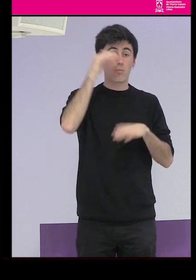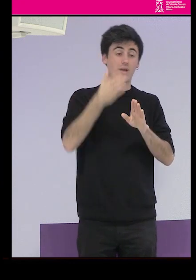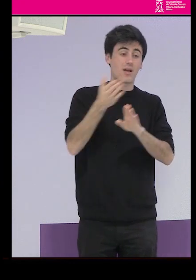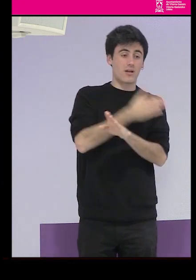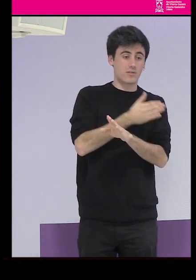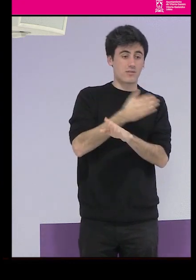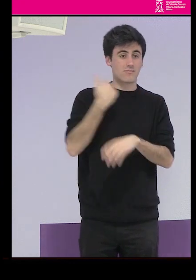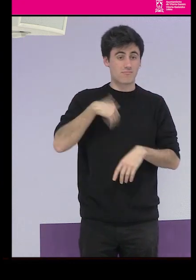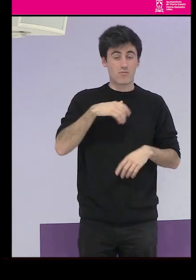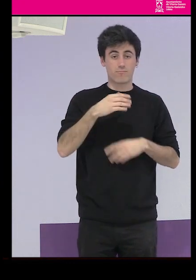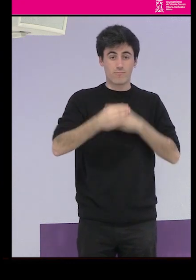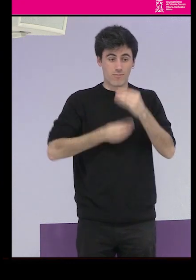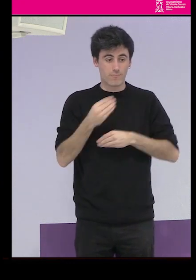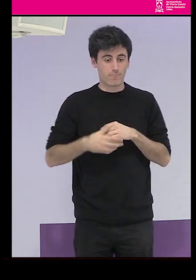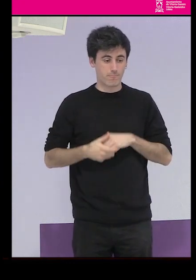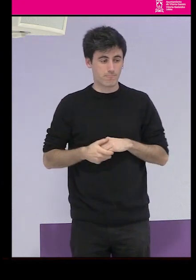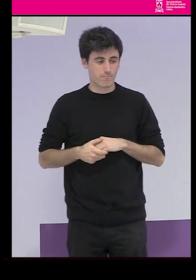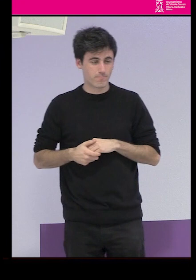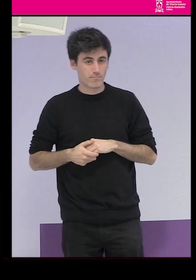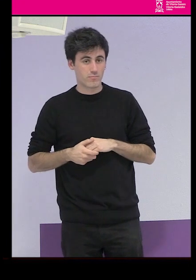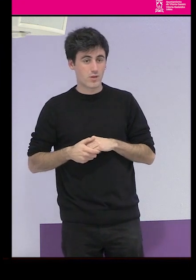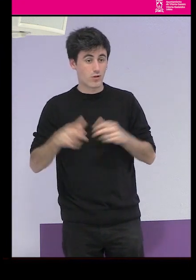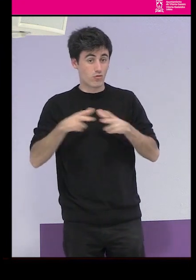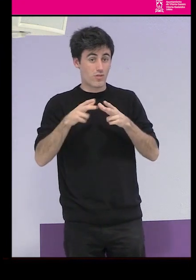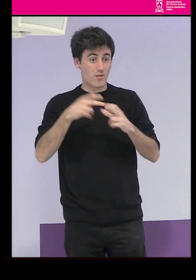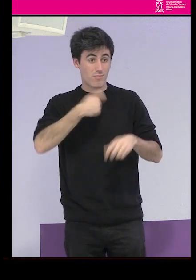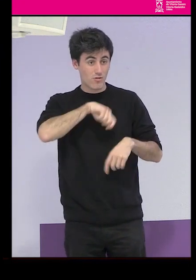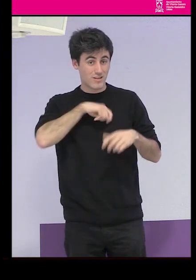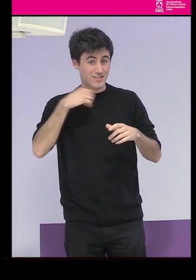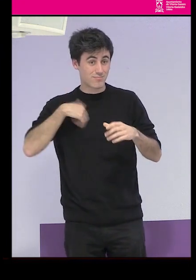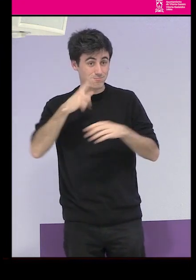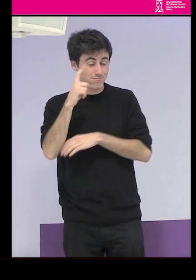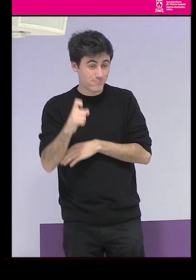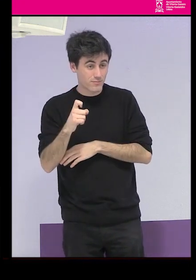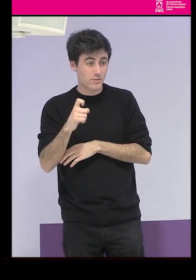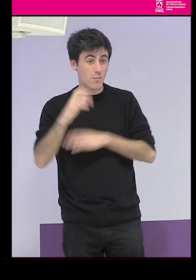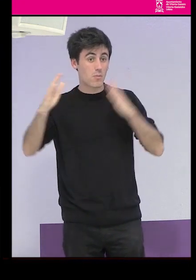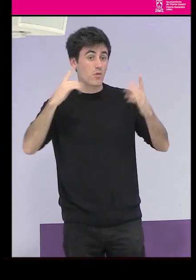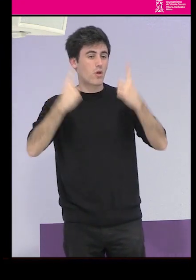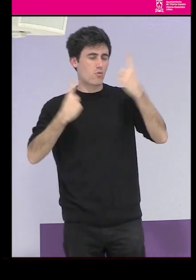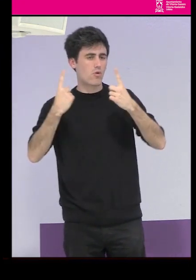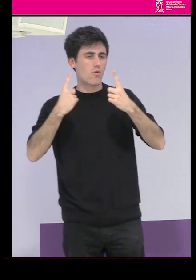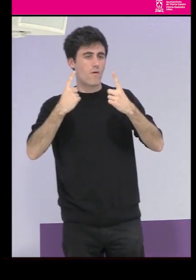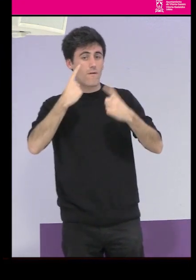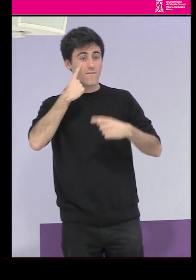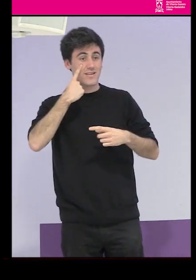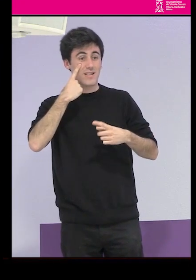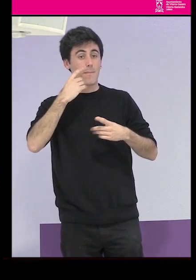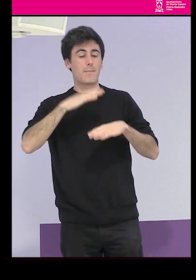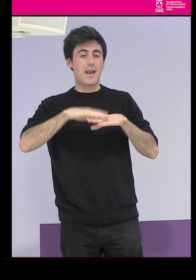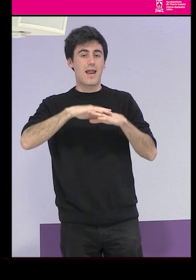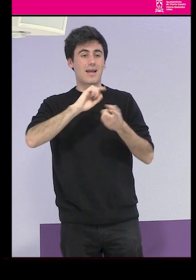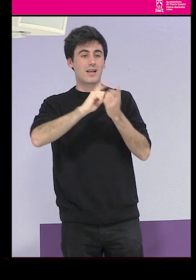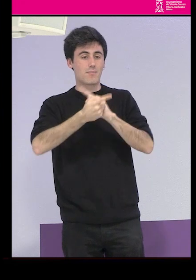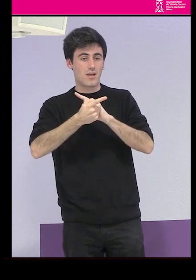la sociedad española, verdad que tiene en algún momento vistas de poder cambiar.